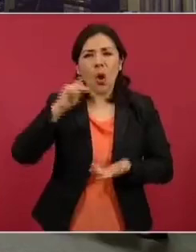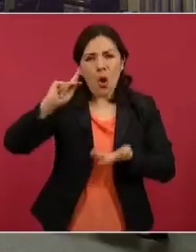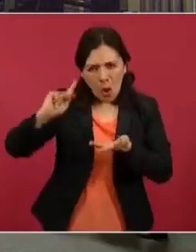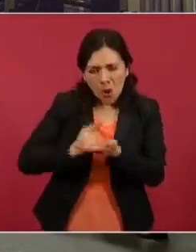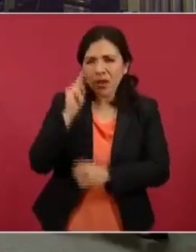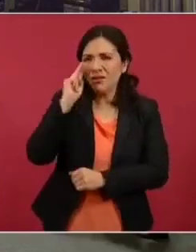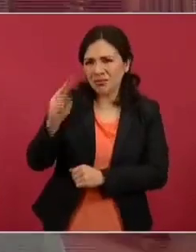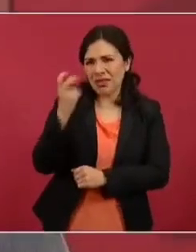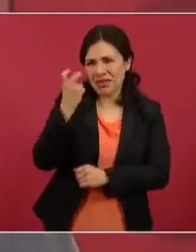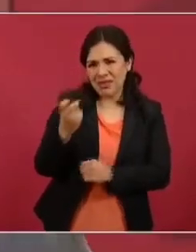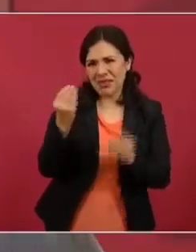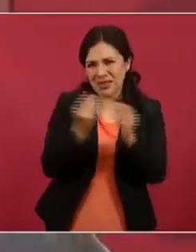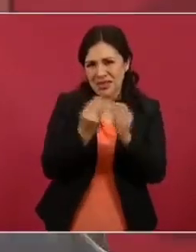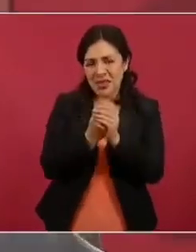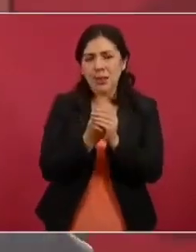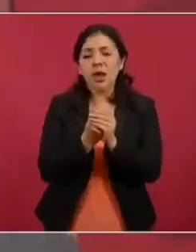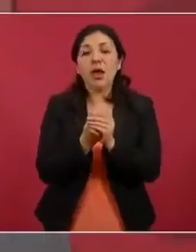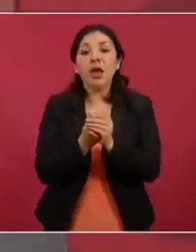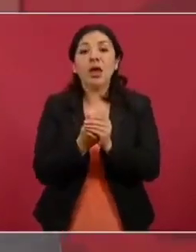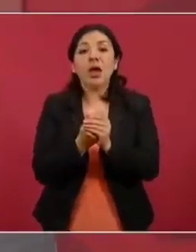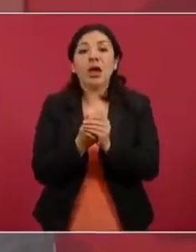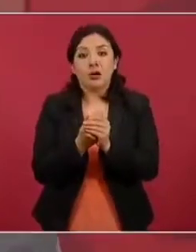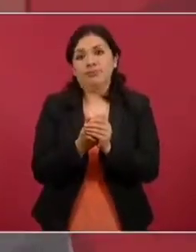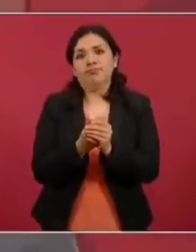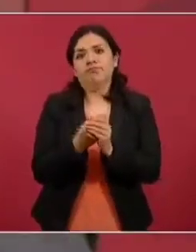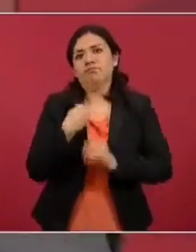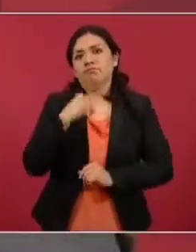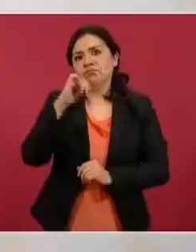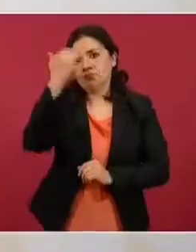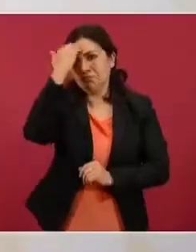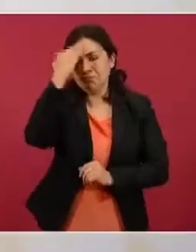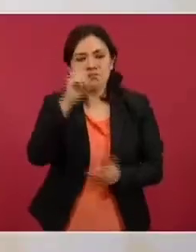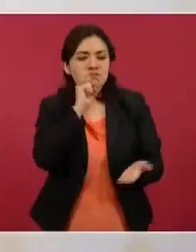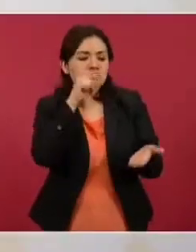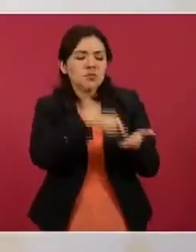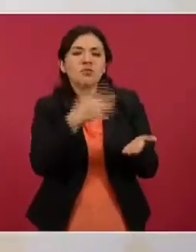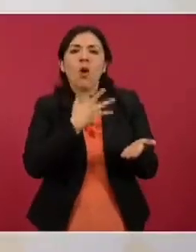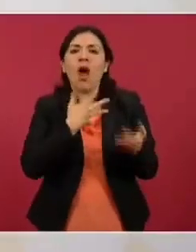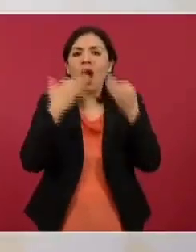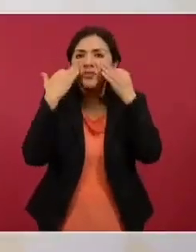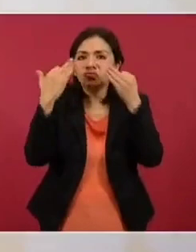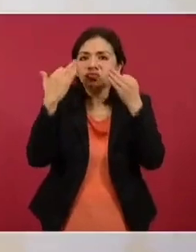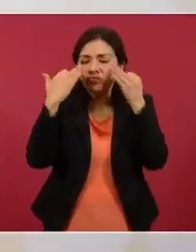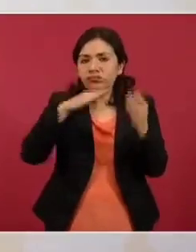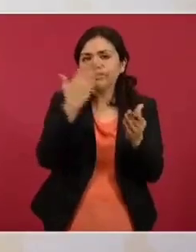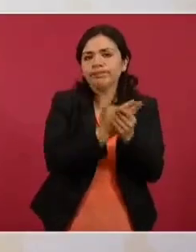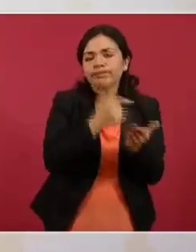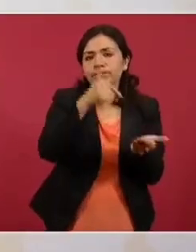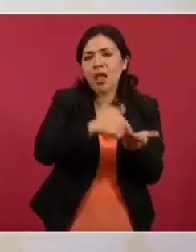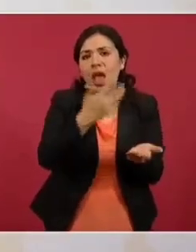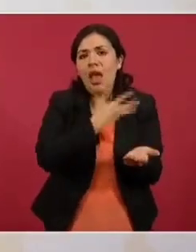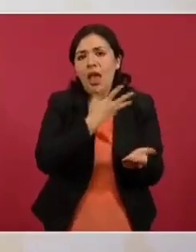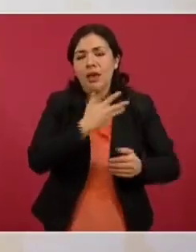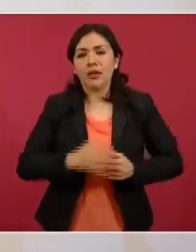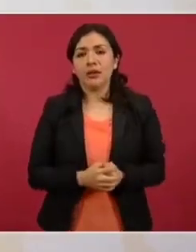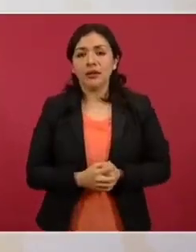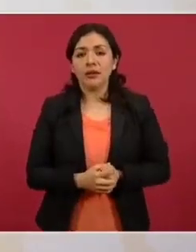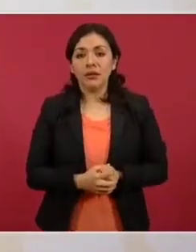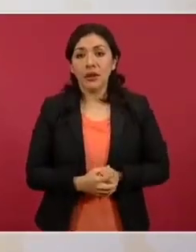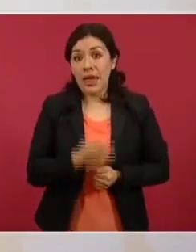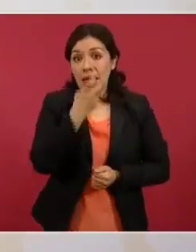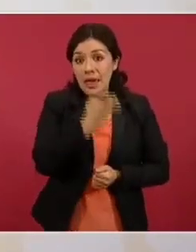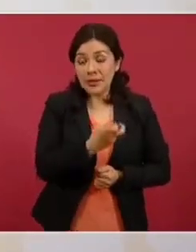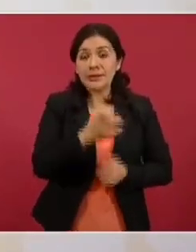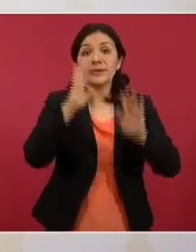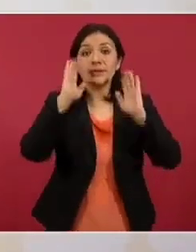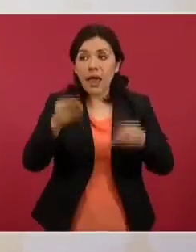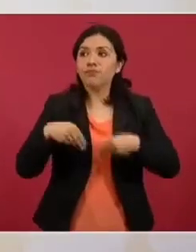estamos apoyándonos en ese testimonio. Eso es lo que se le presentó